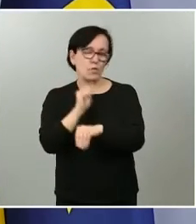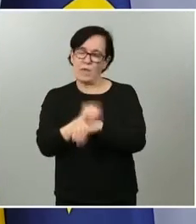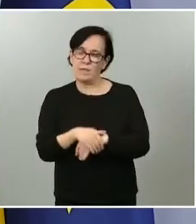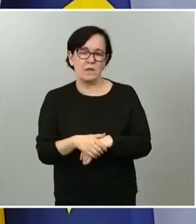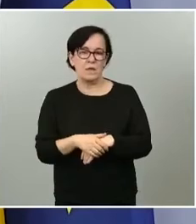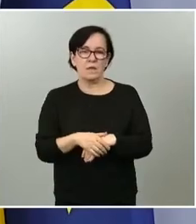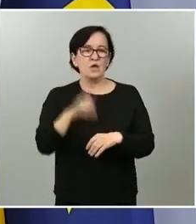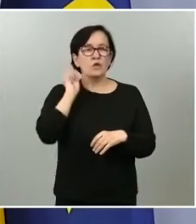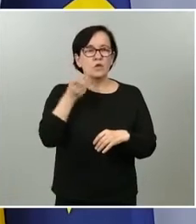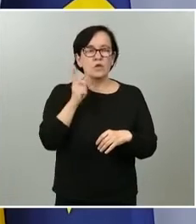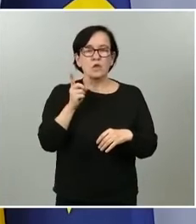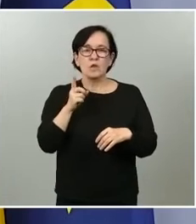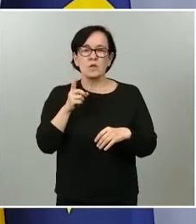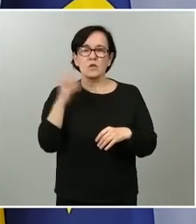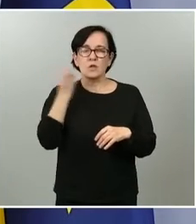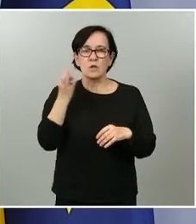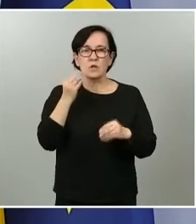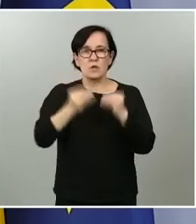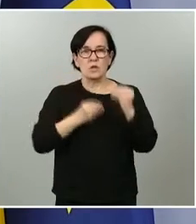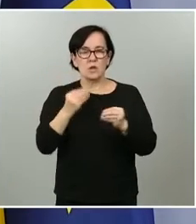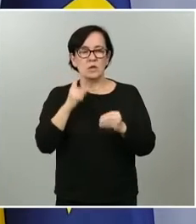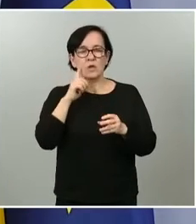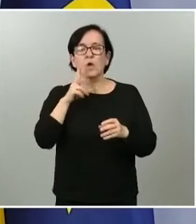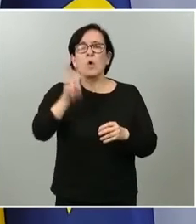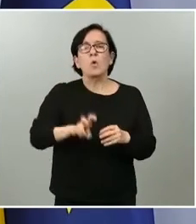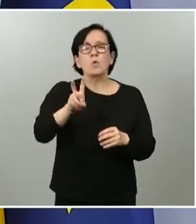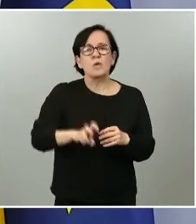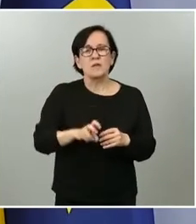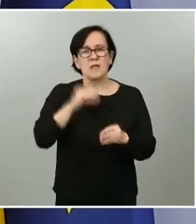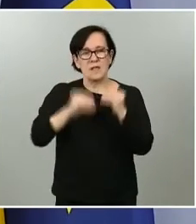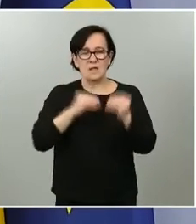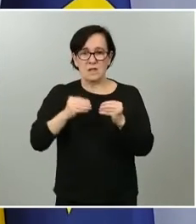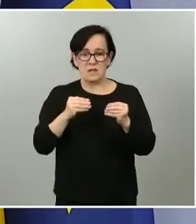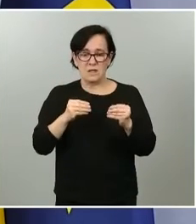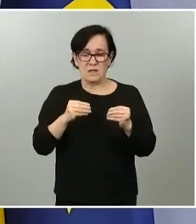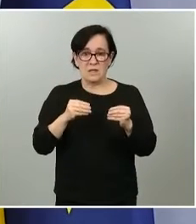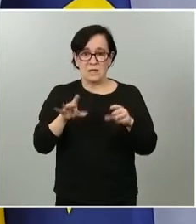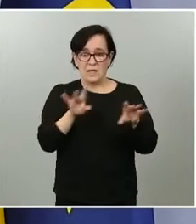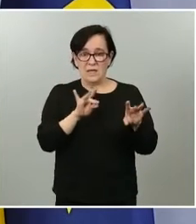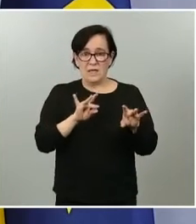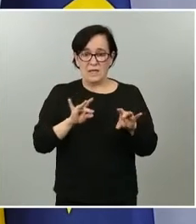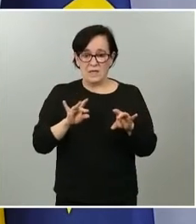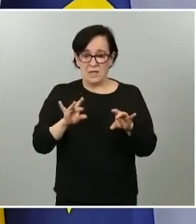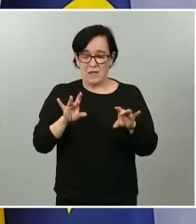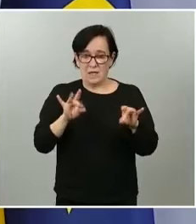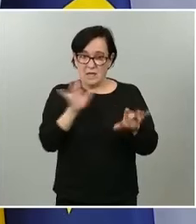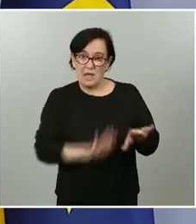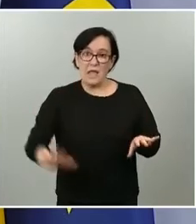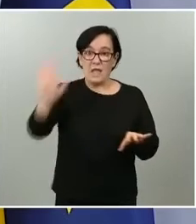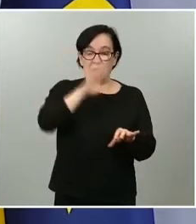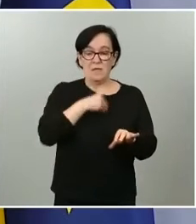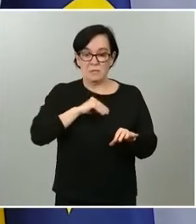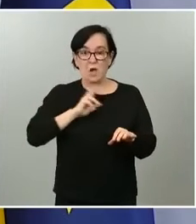detenerla solo tienen detener la utilidad si se aplican en el conjunto del territorio de toda España y en otros países